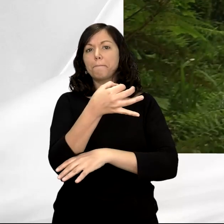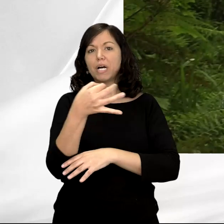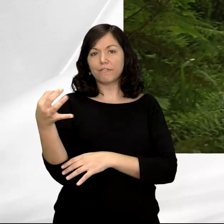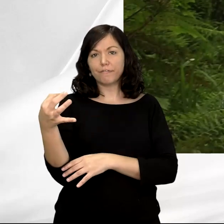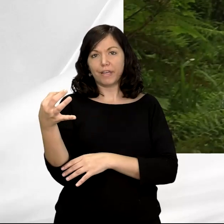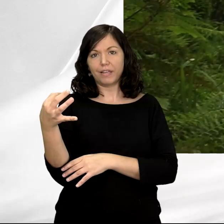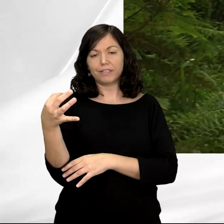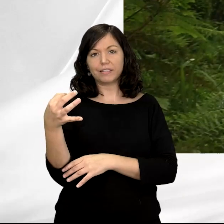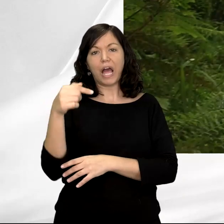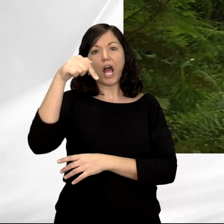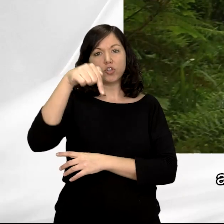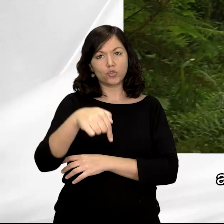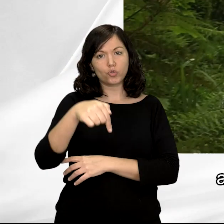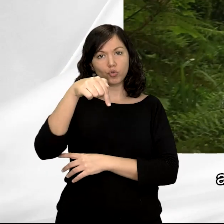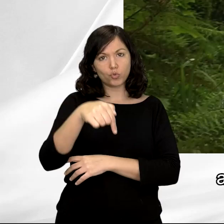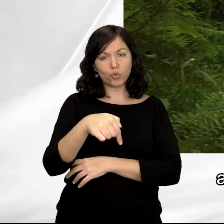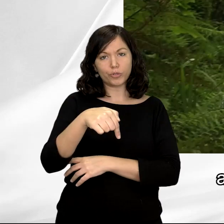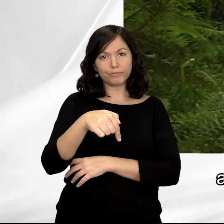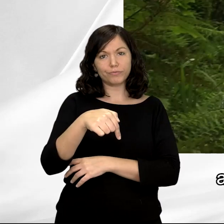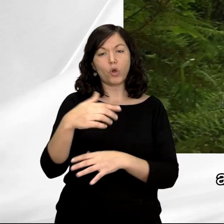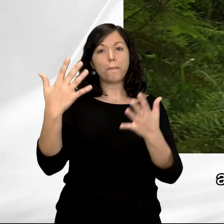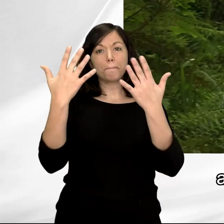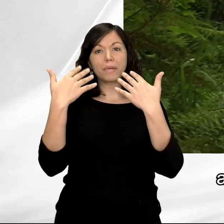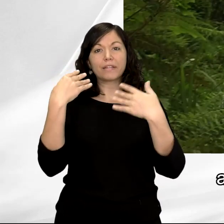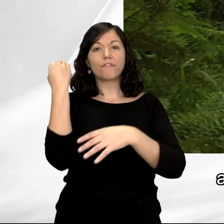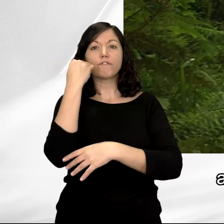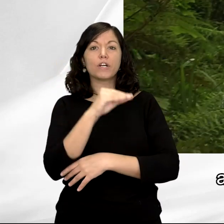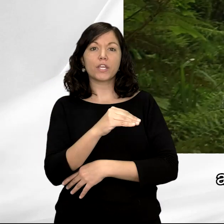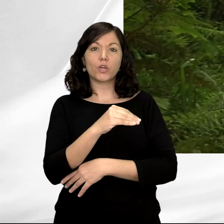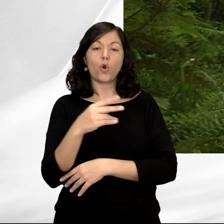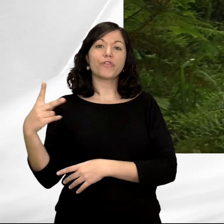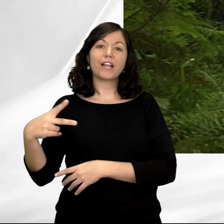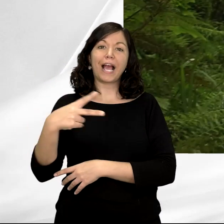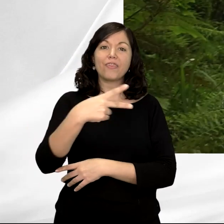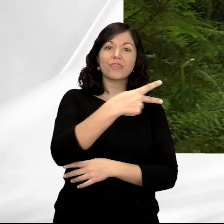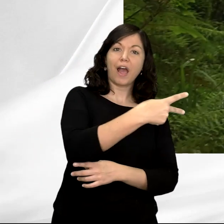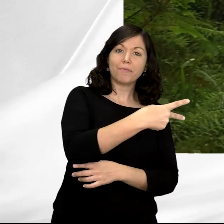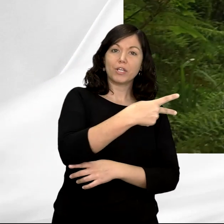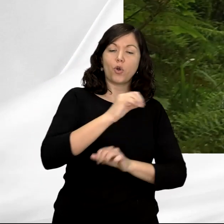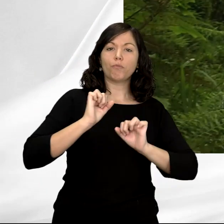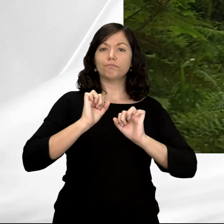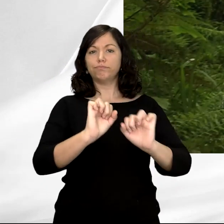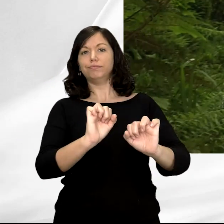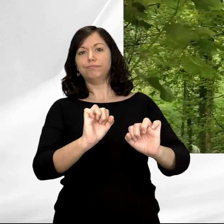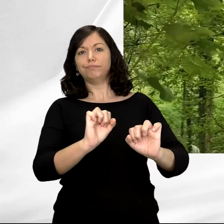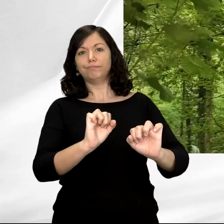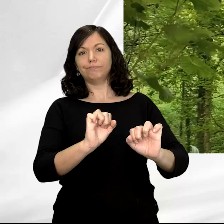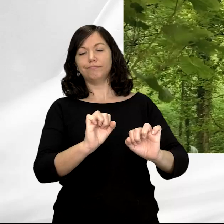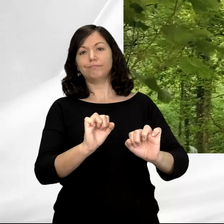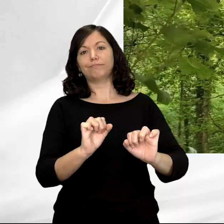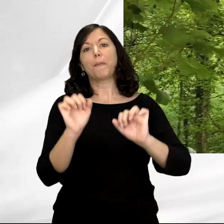la orientación prácticamente al sur, a refugio de los vientos fríos predominantes del Cantábrico, algo fundamental en plena glaciación,